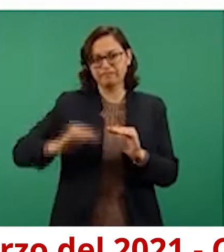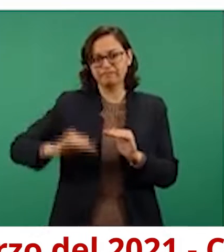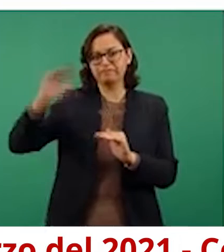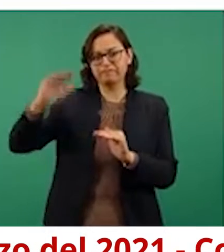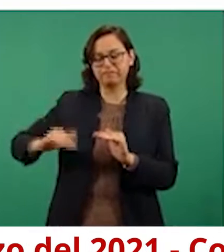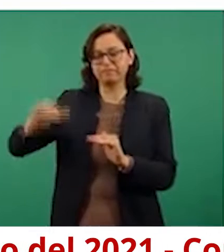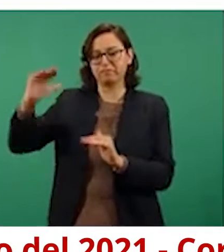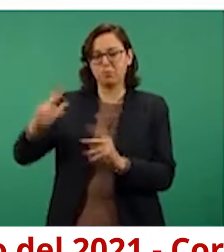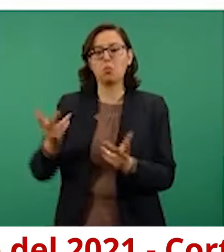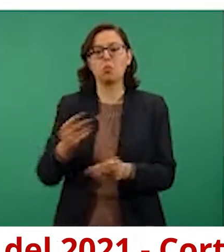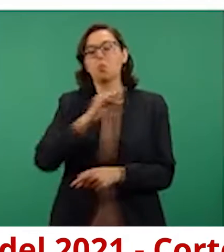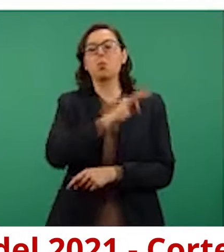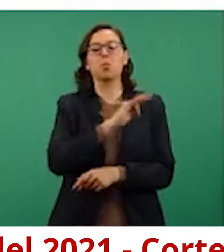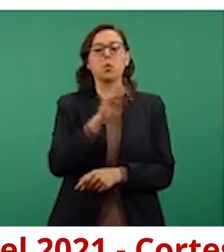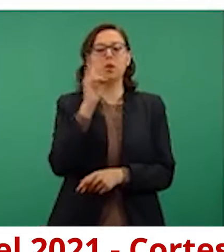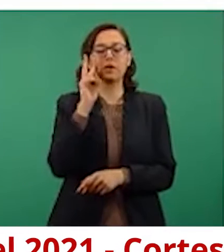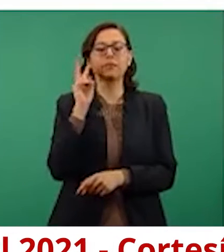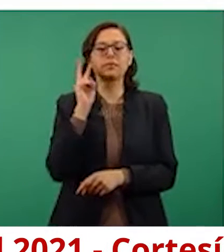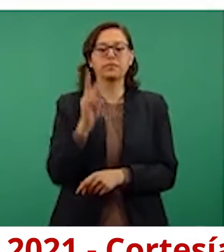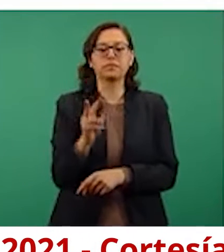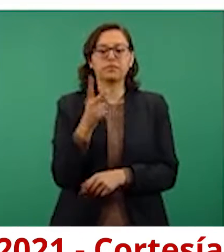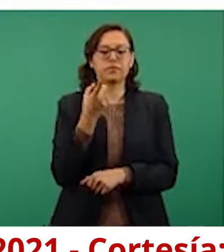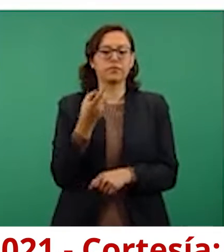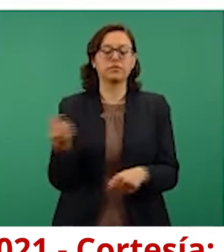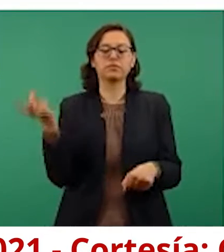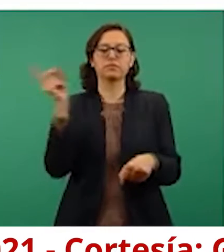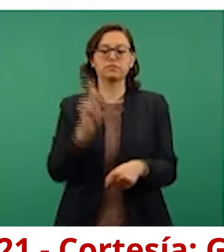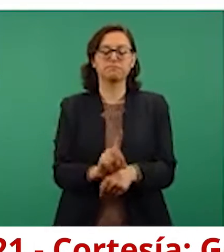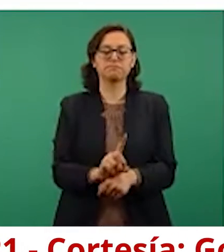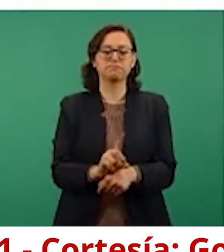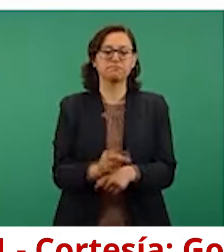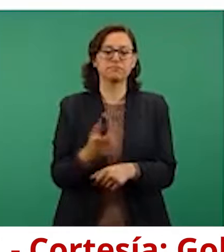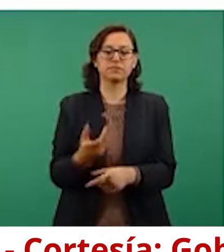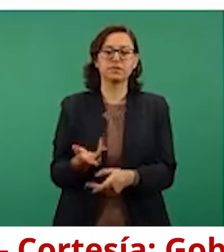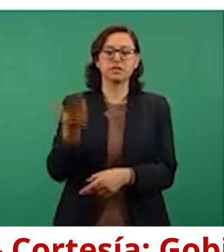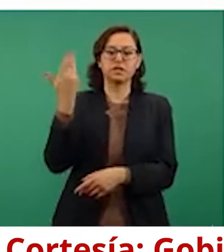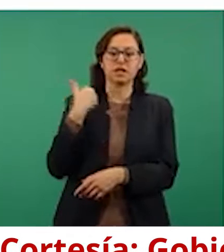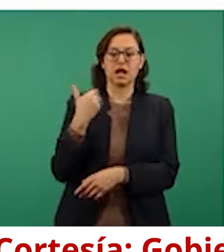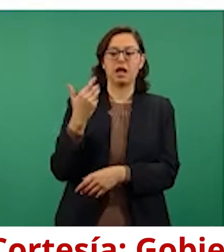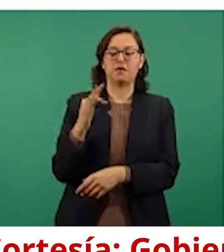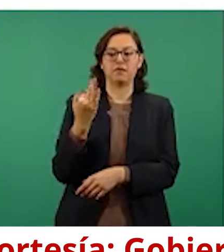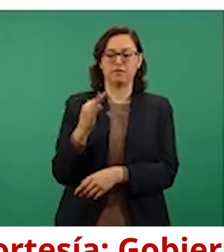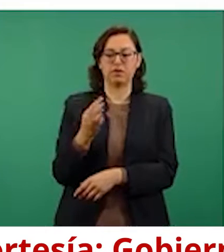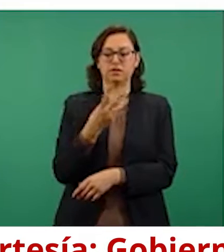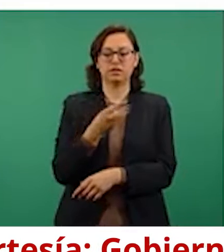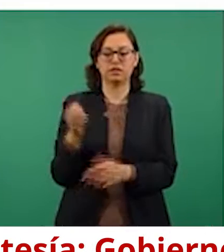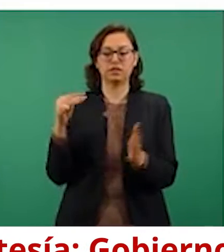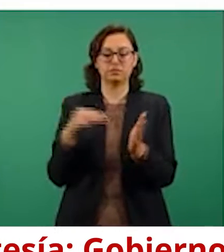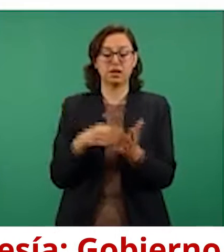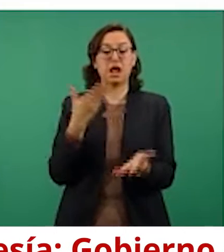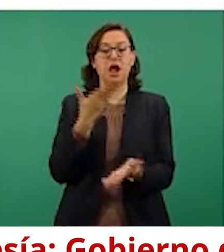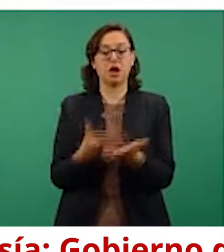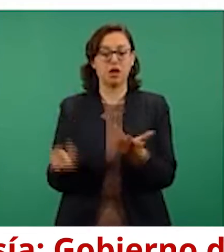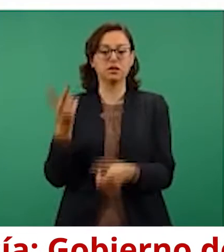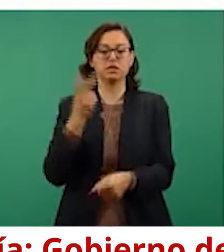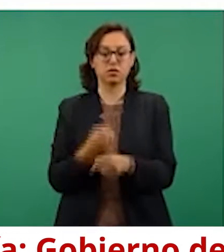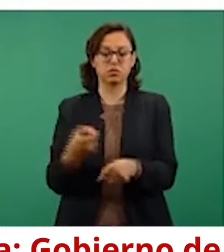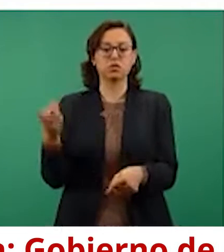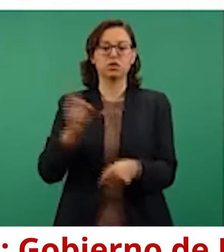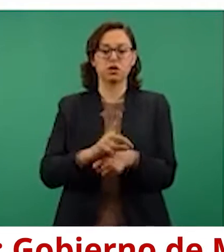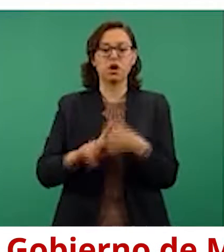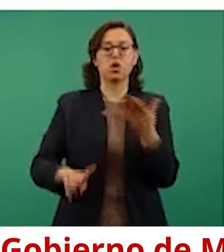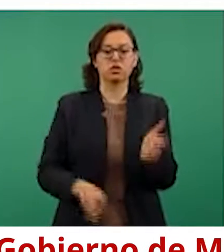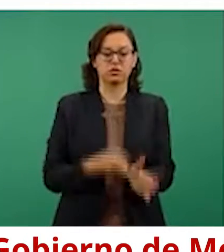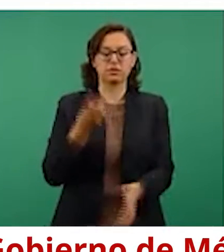cifra de 300 mil aplicaciones en un solo día, en febrero, y desde luego a partir de eso ha tenido estas